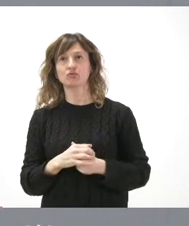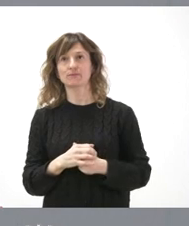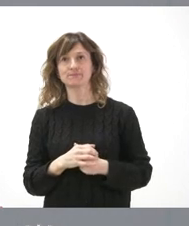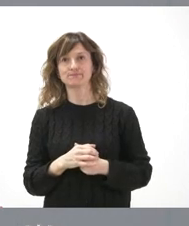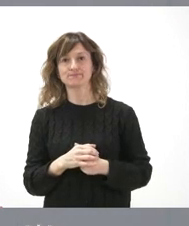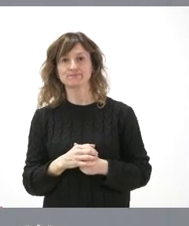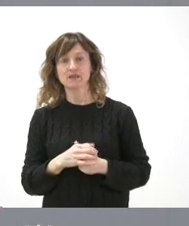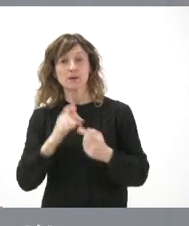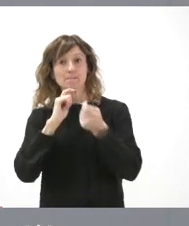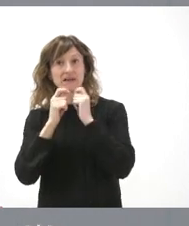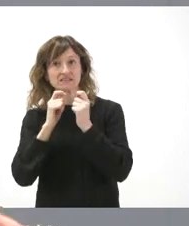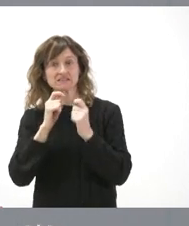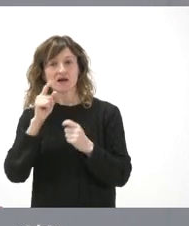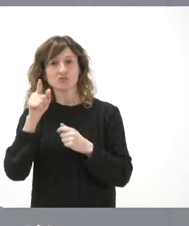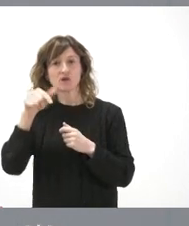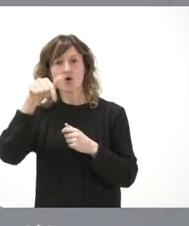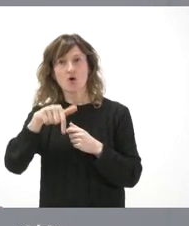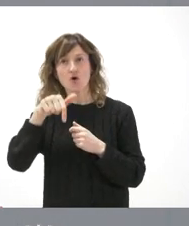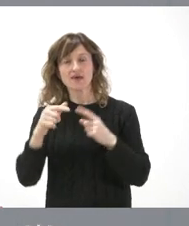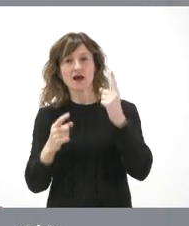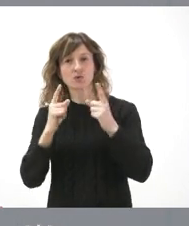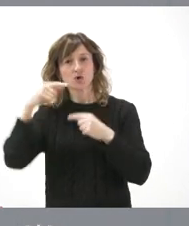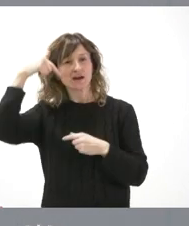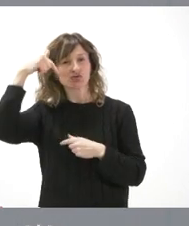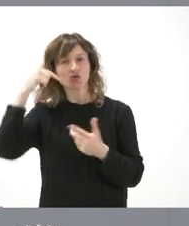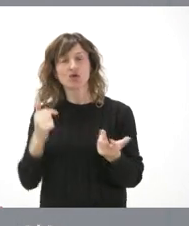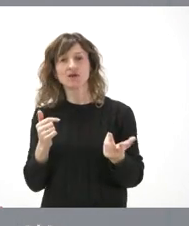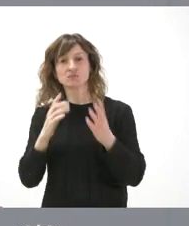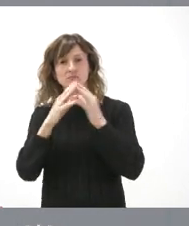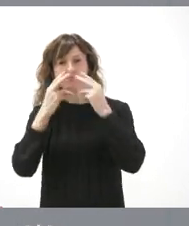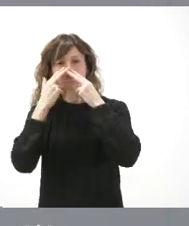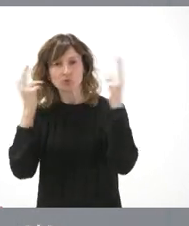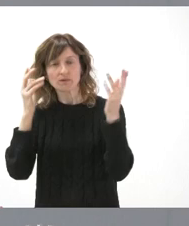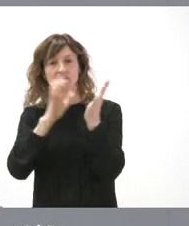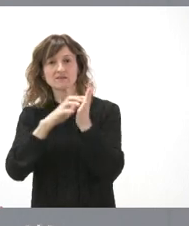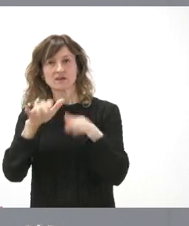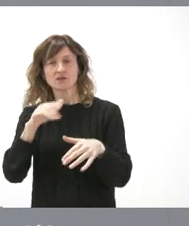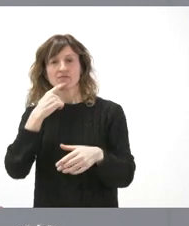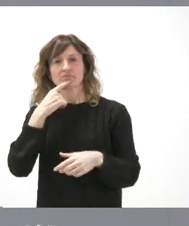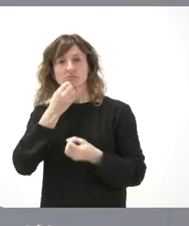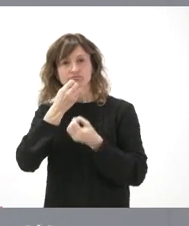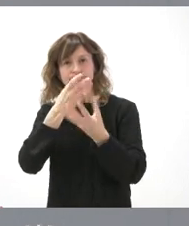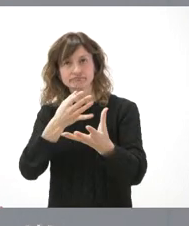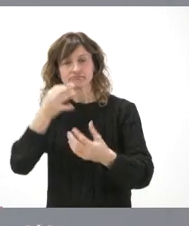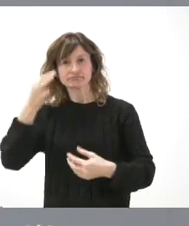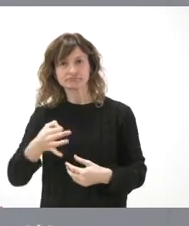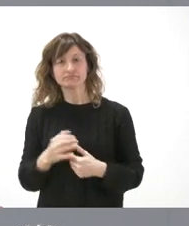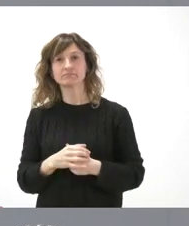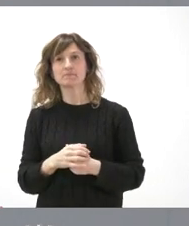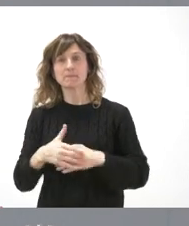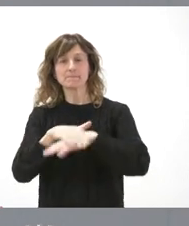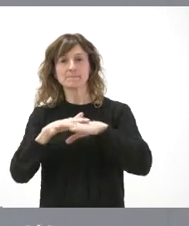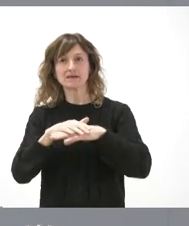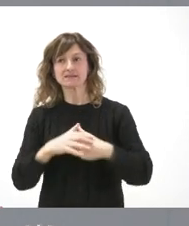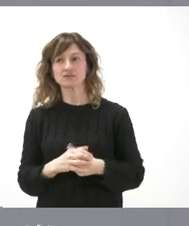En la prensa ustedes lo tienen hoy mismo, algunos rectores de las universidades públicas de Castilla y León manifestarse a favor de estos principios que son básicos.